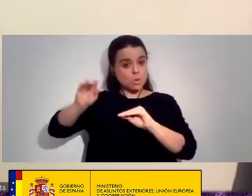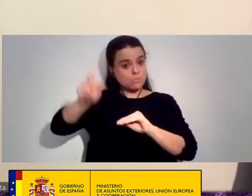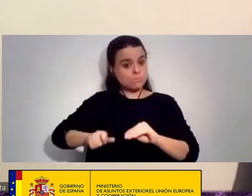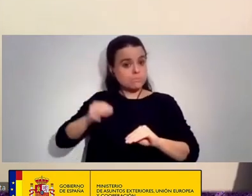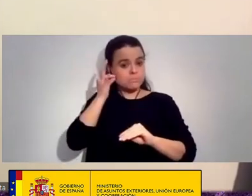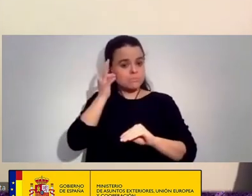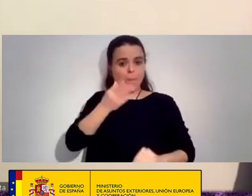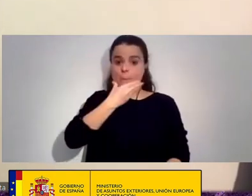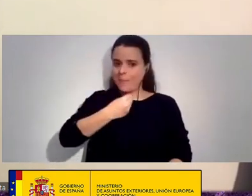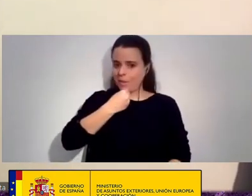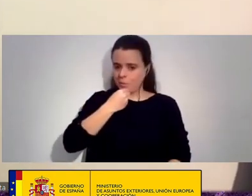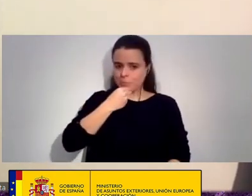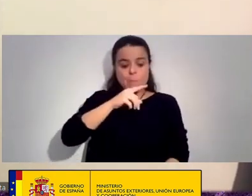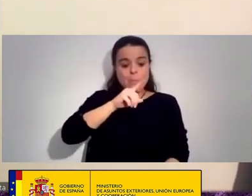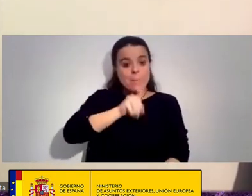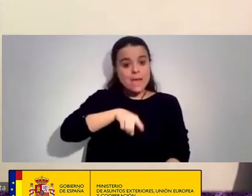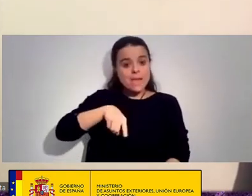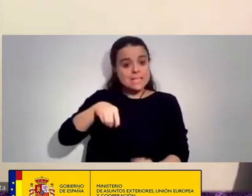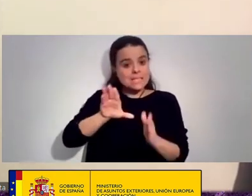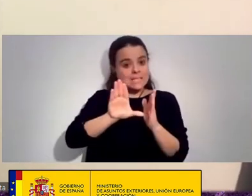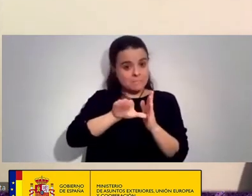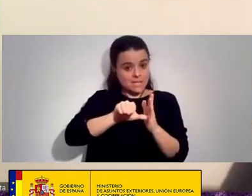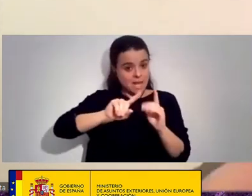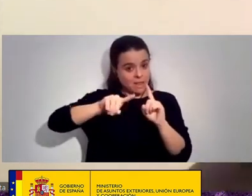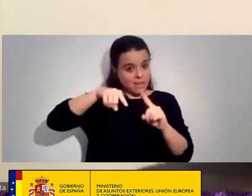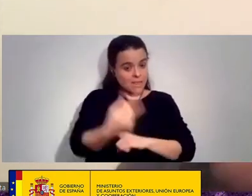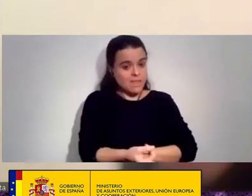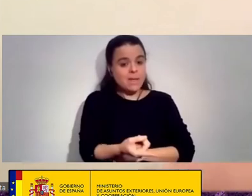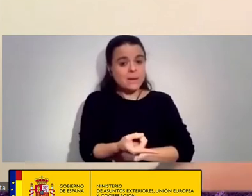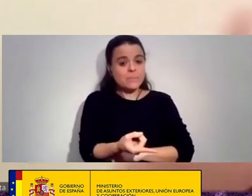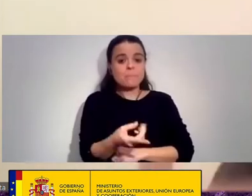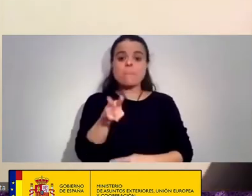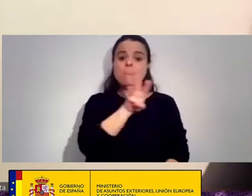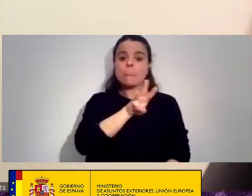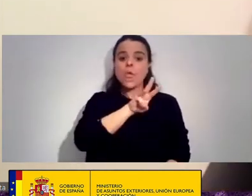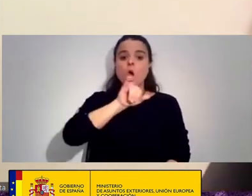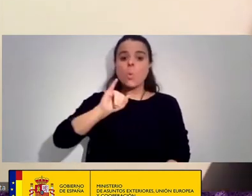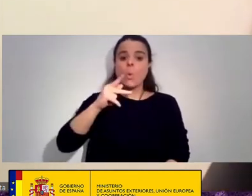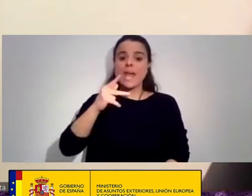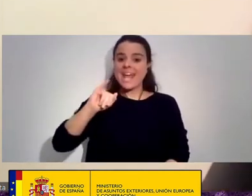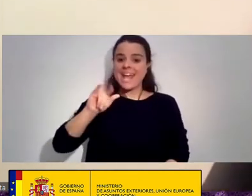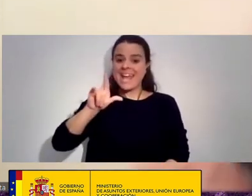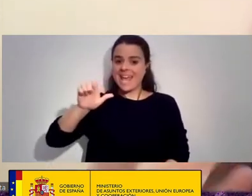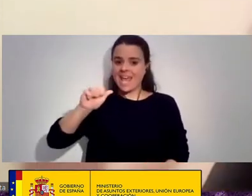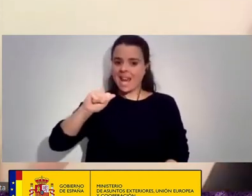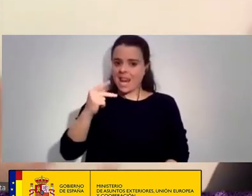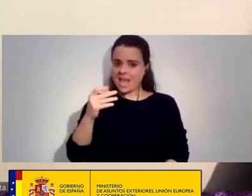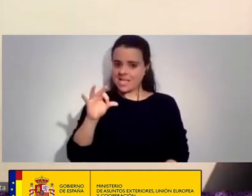pocos meses más tarde Cuando Wikileaks empieza A publicar todas